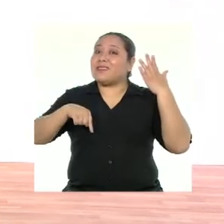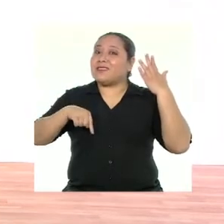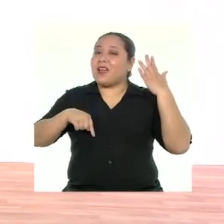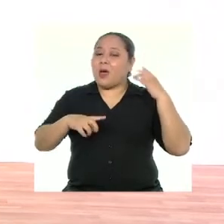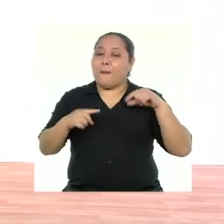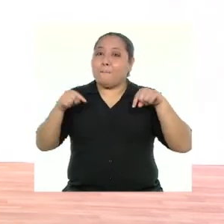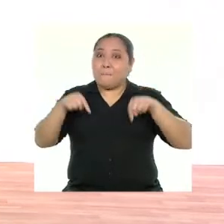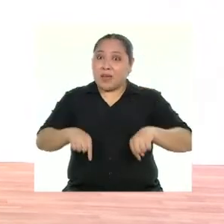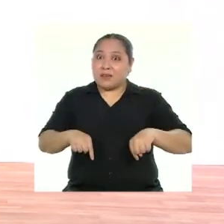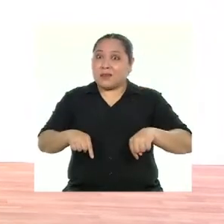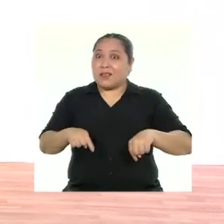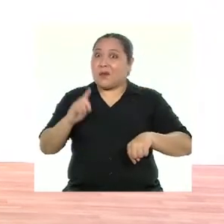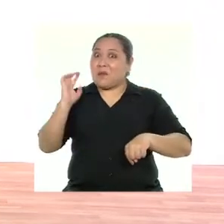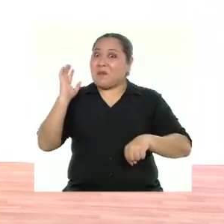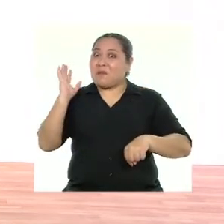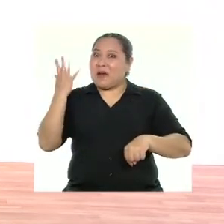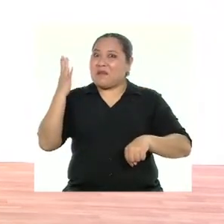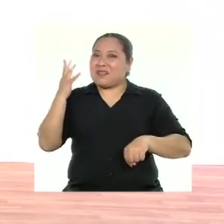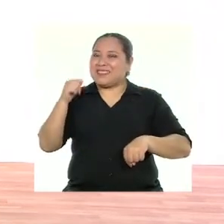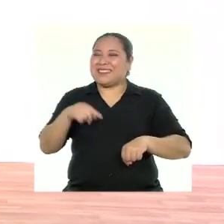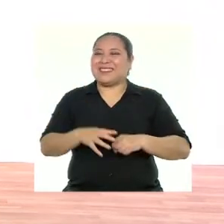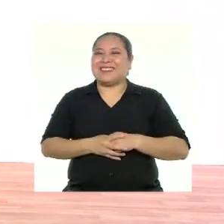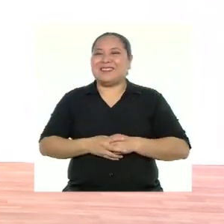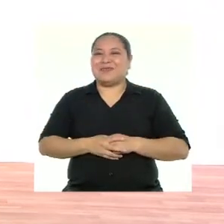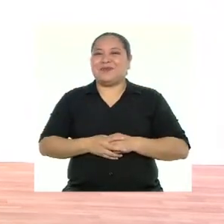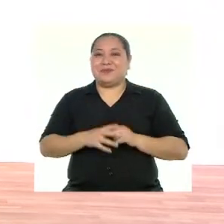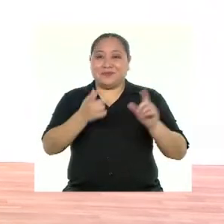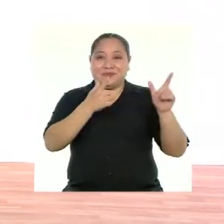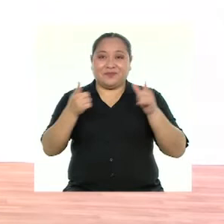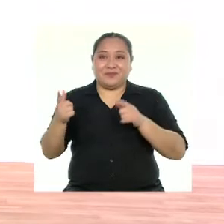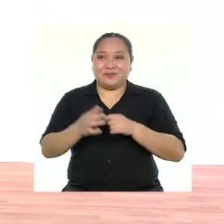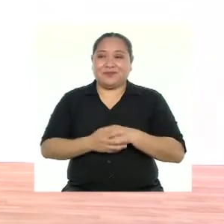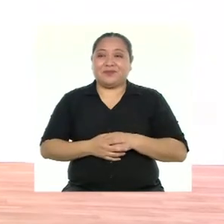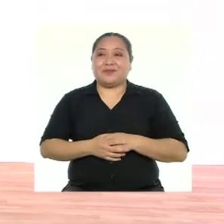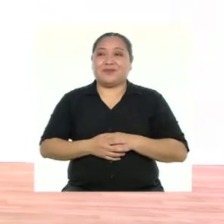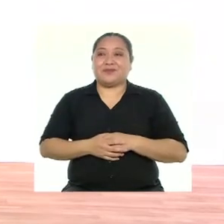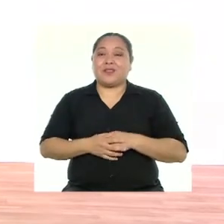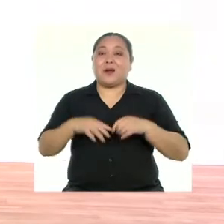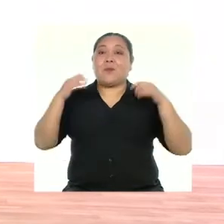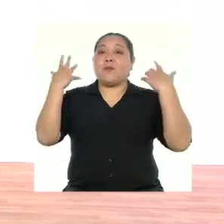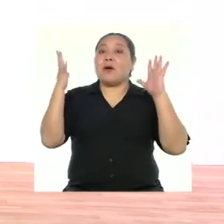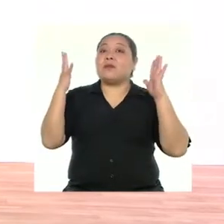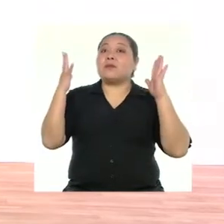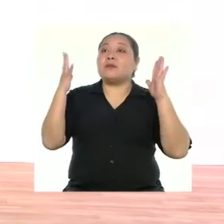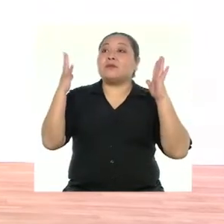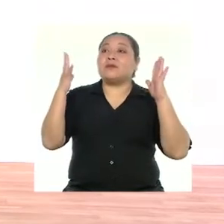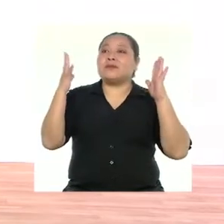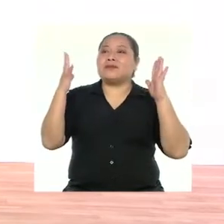Y cuando diga pies, lo hacemos con las palmas. ¿Listo? Y palmas.